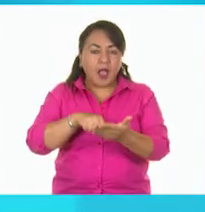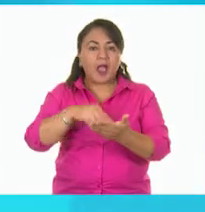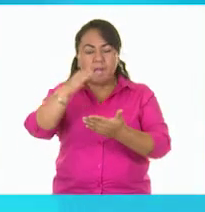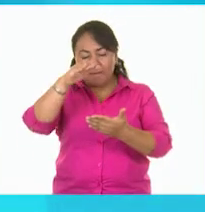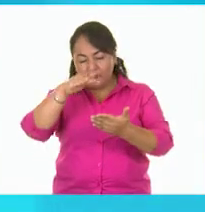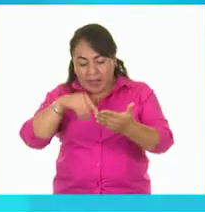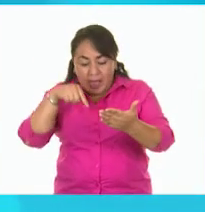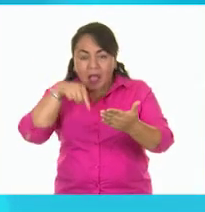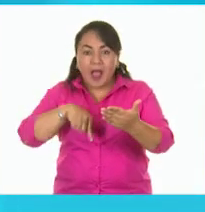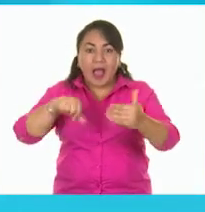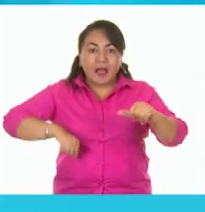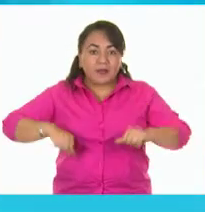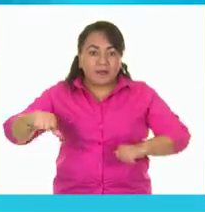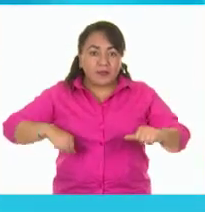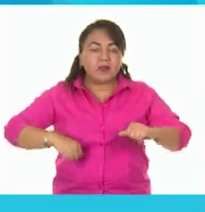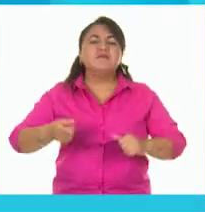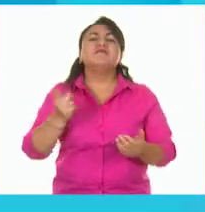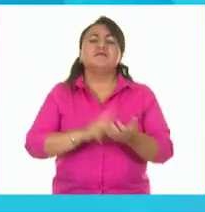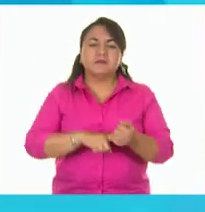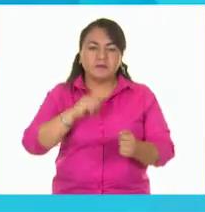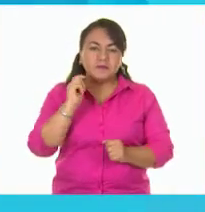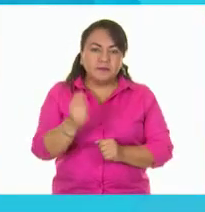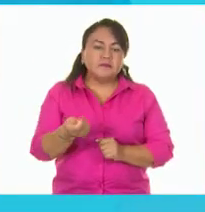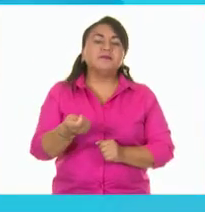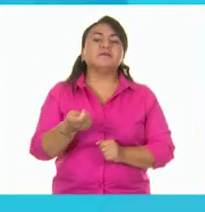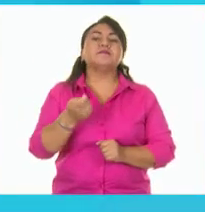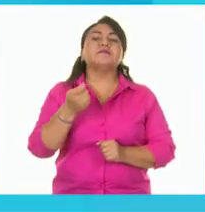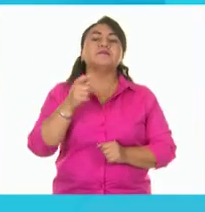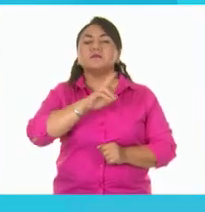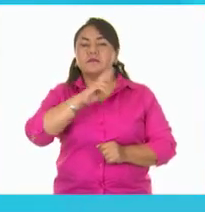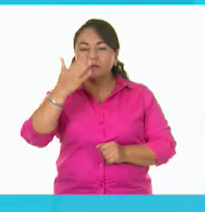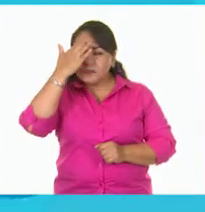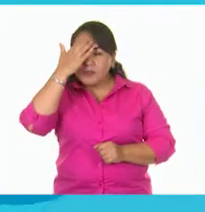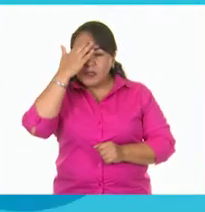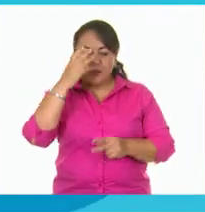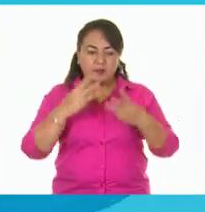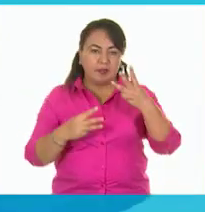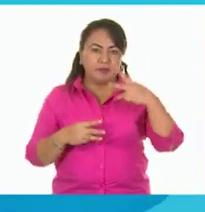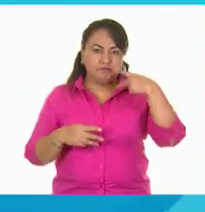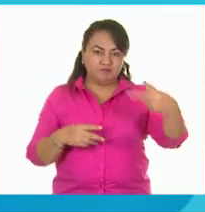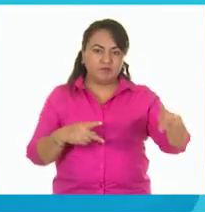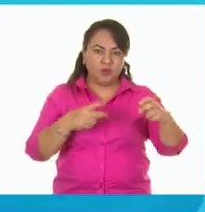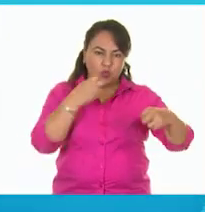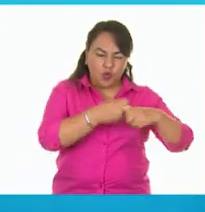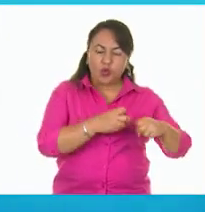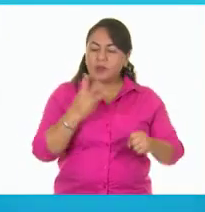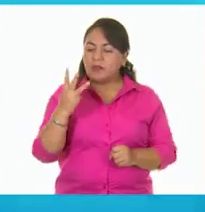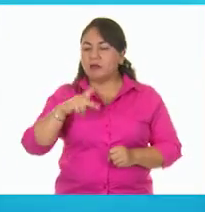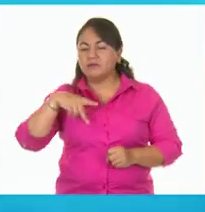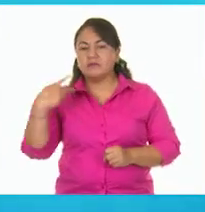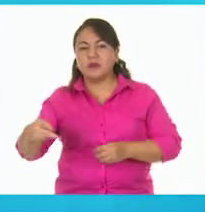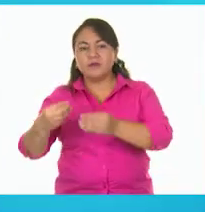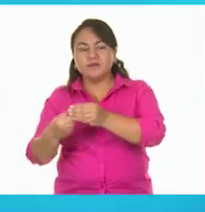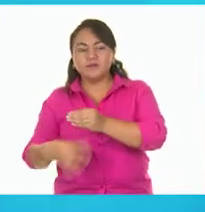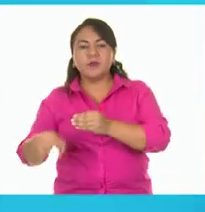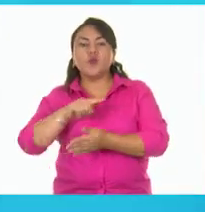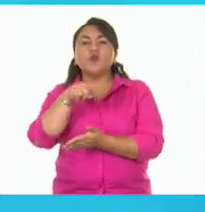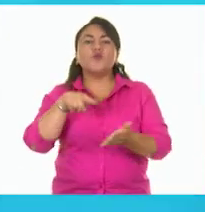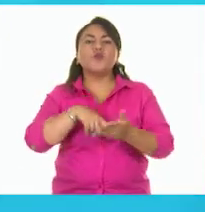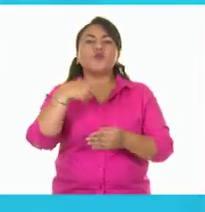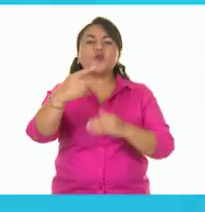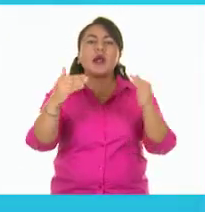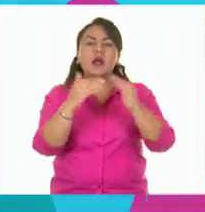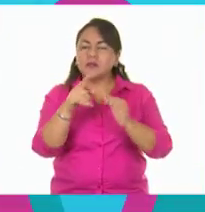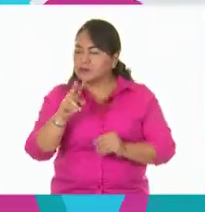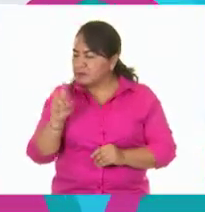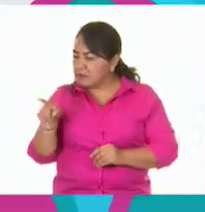que hay que hacer. Esa actividad consiste en reconocer tres sólidos y tres líquidos que haya en tu casa. ¿Qué les parece si los